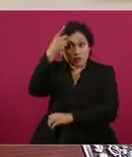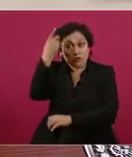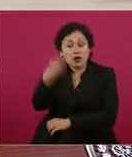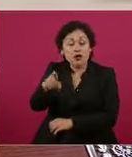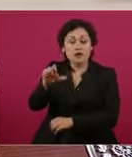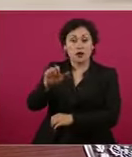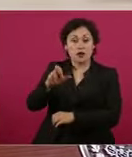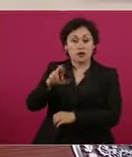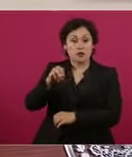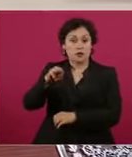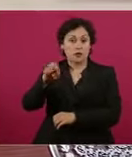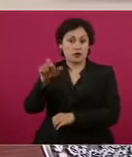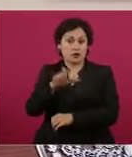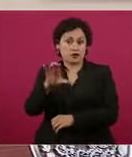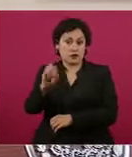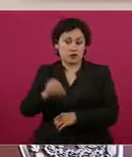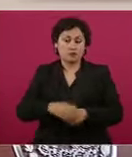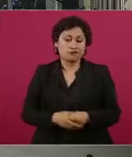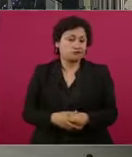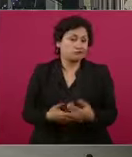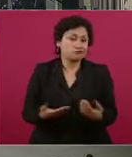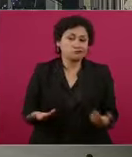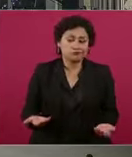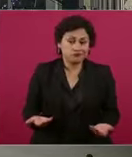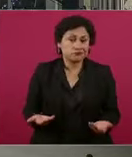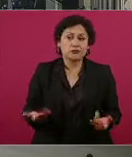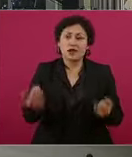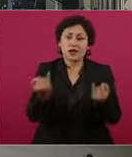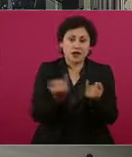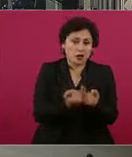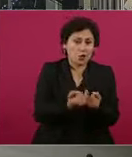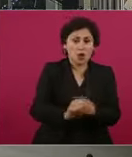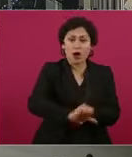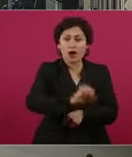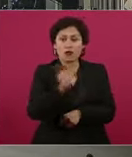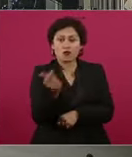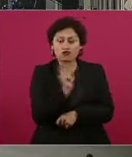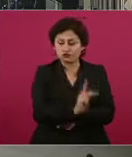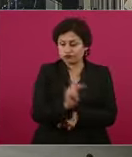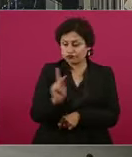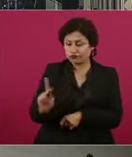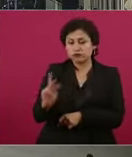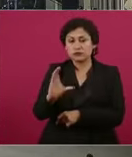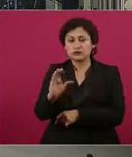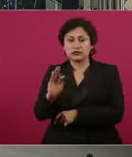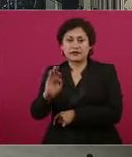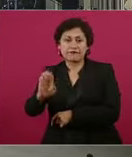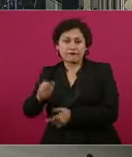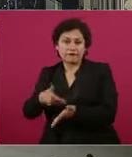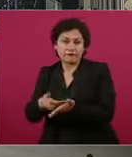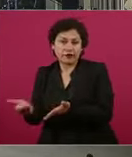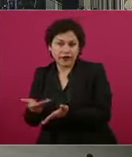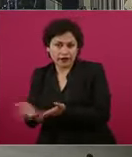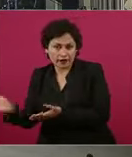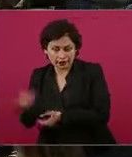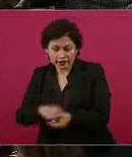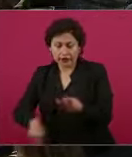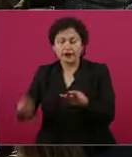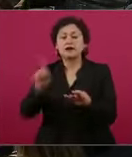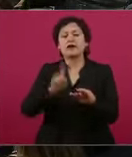en el despido de electricistas, ferrocarrileros,